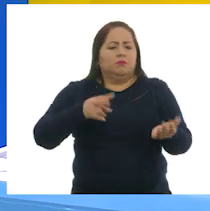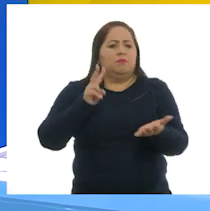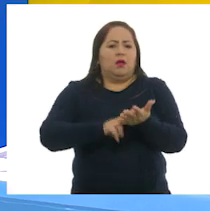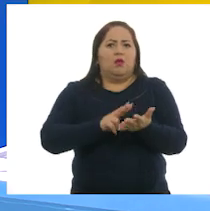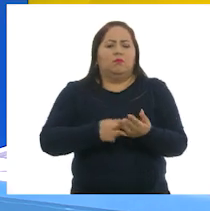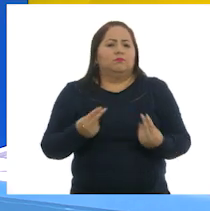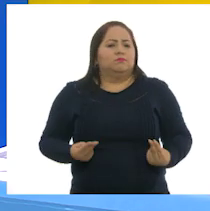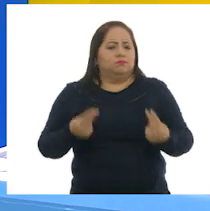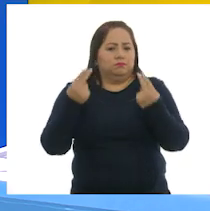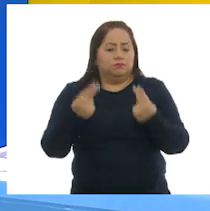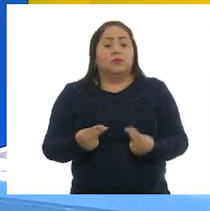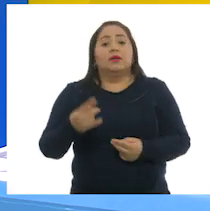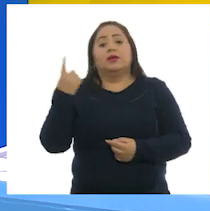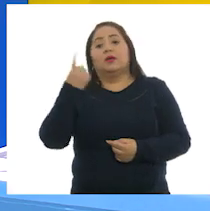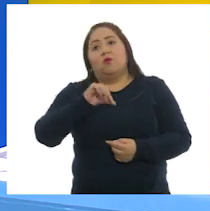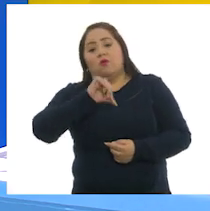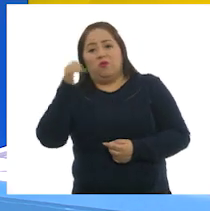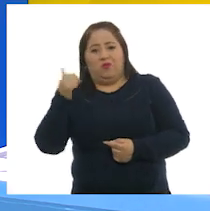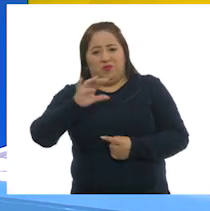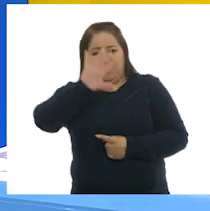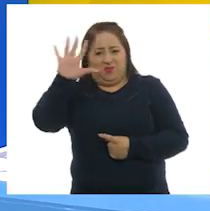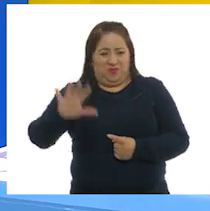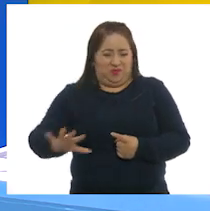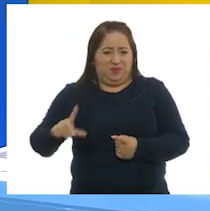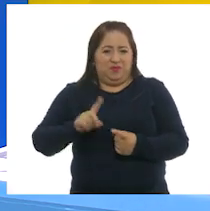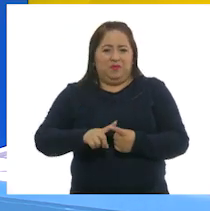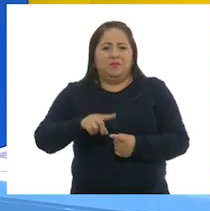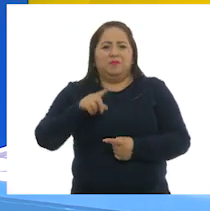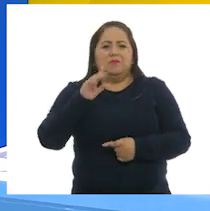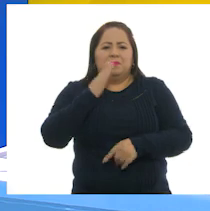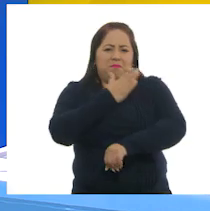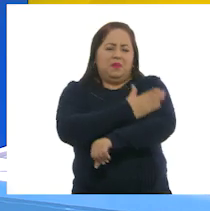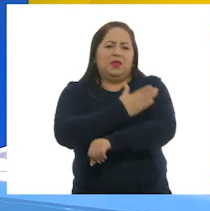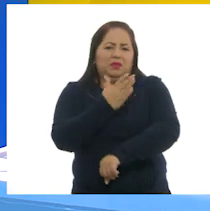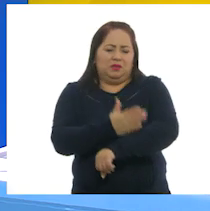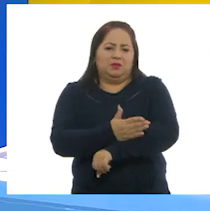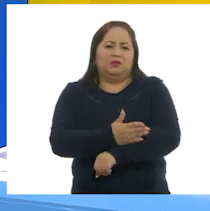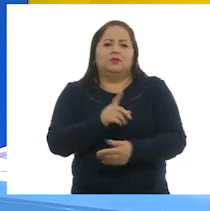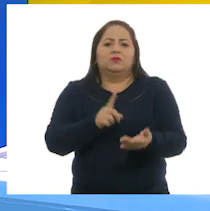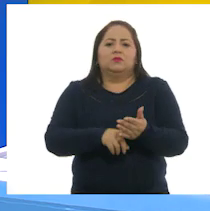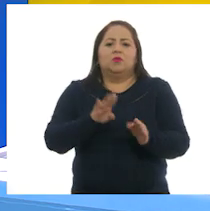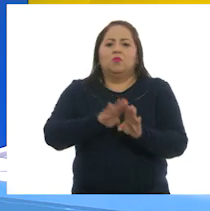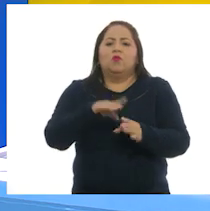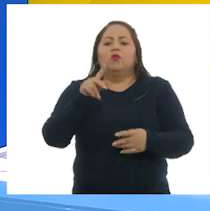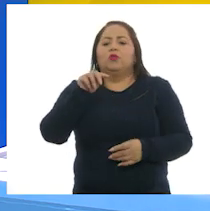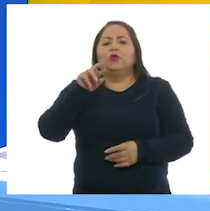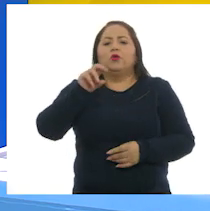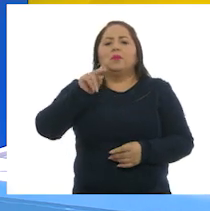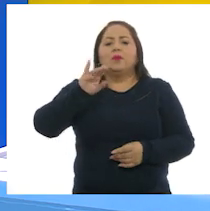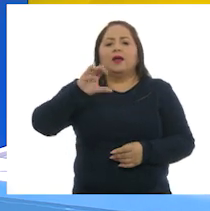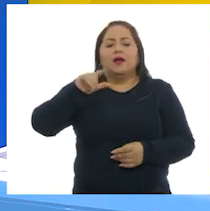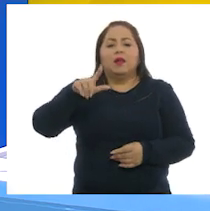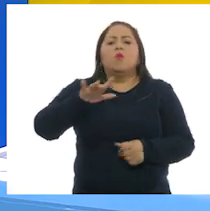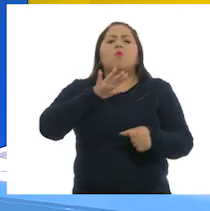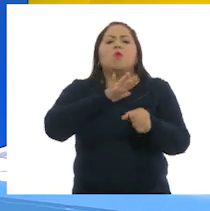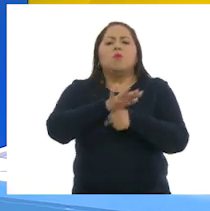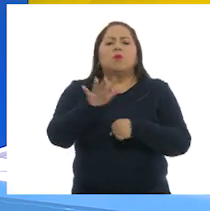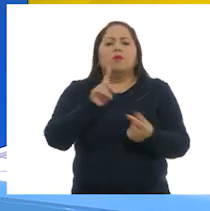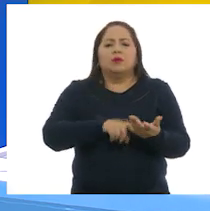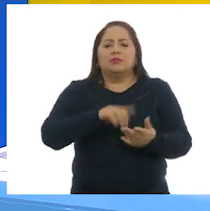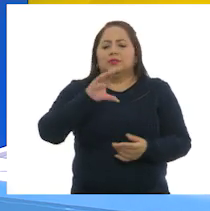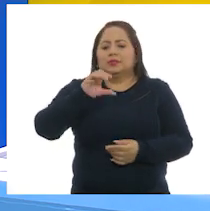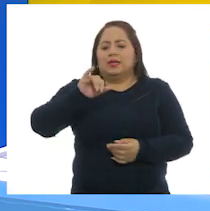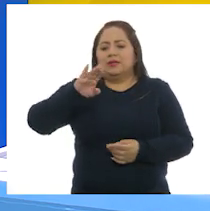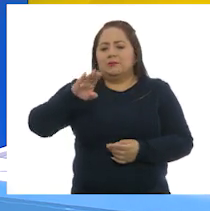comercial, mientras que en las costas destacan las especies maderables de clima tropical, entre ellas la